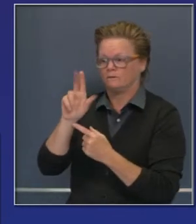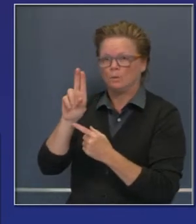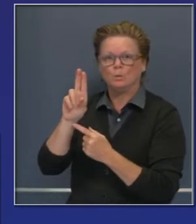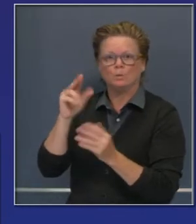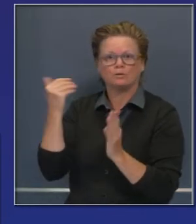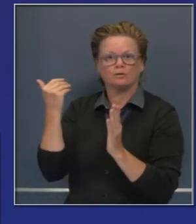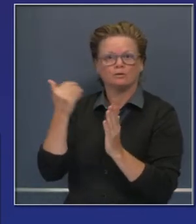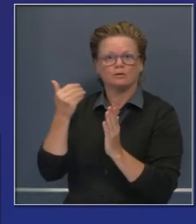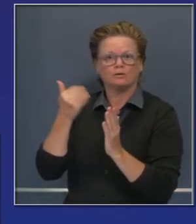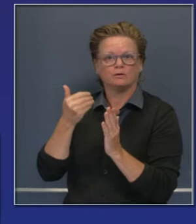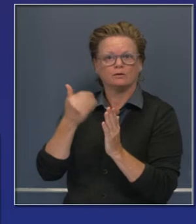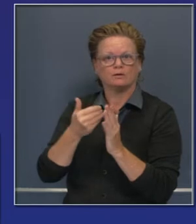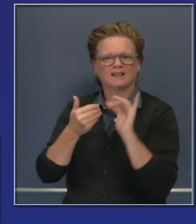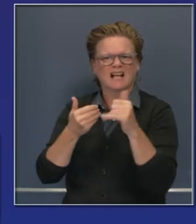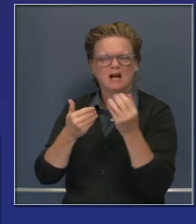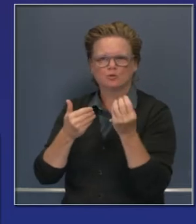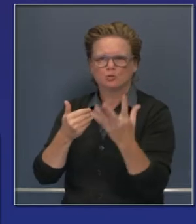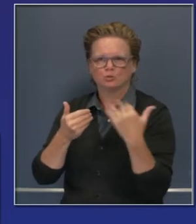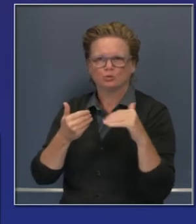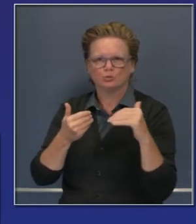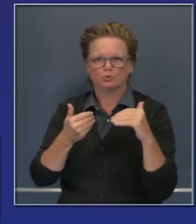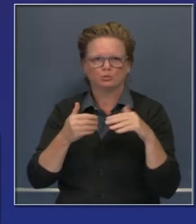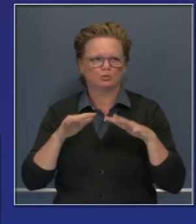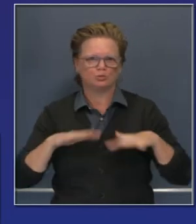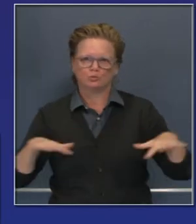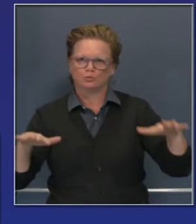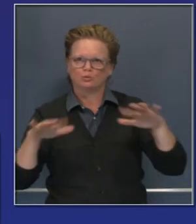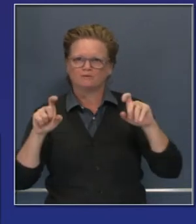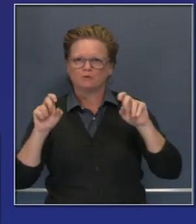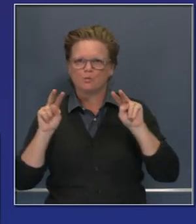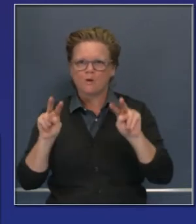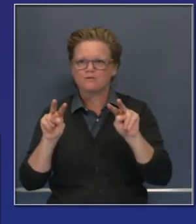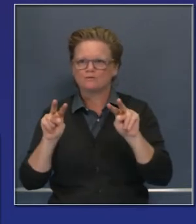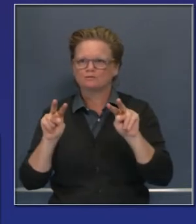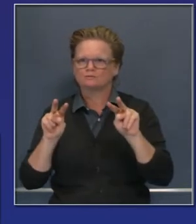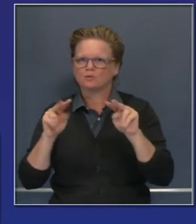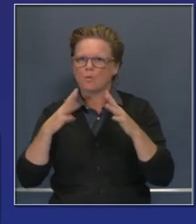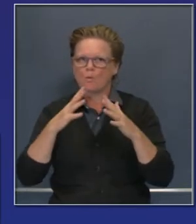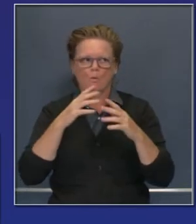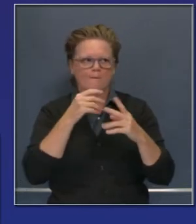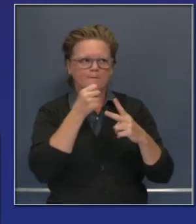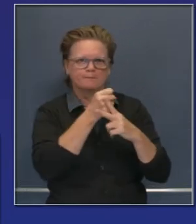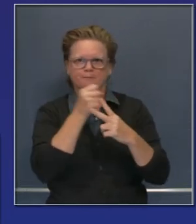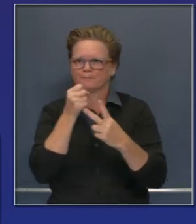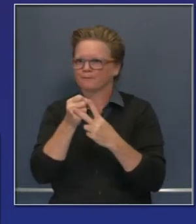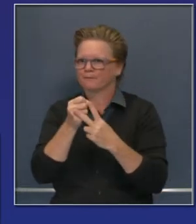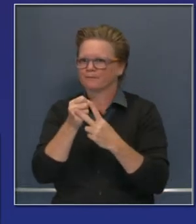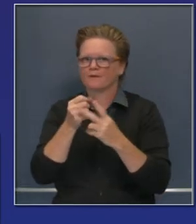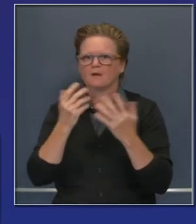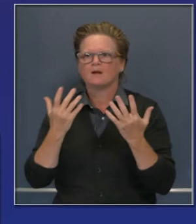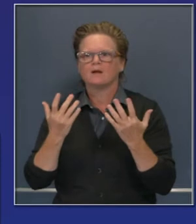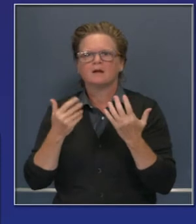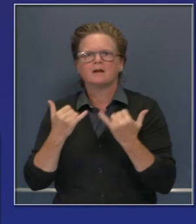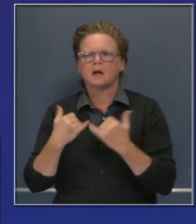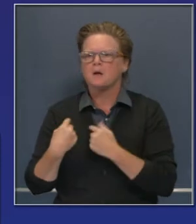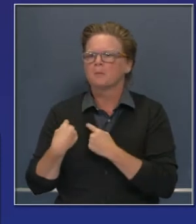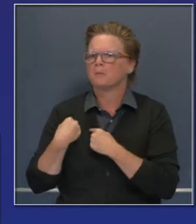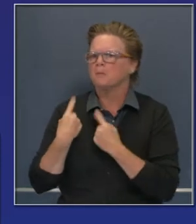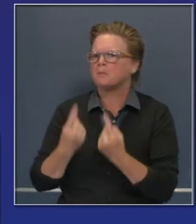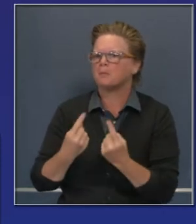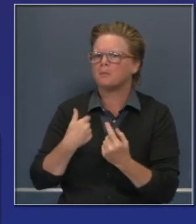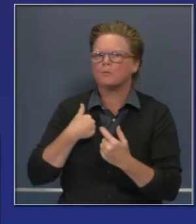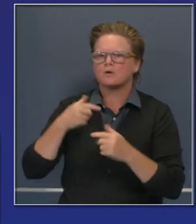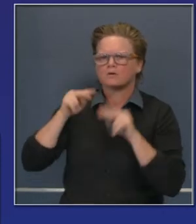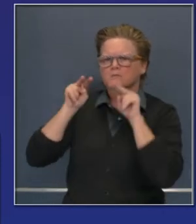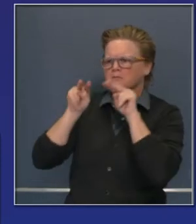ambiente que será un reto. Experimentando lo que algunos llaman una epidemia, influencia,